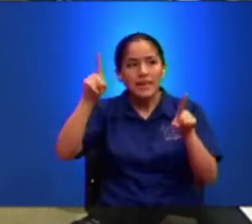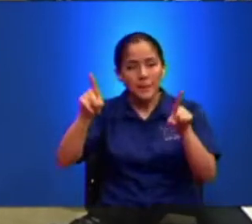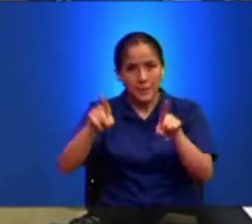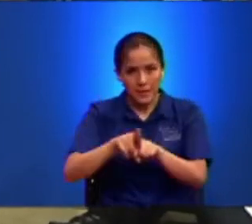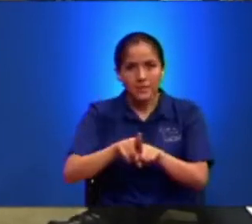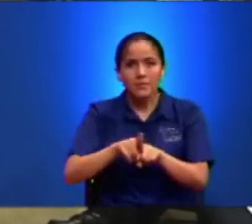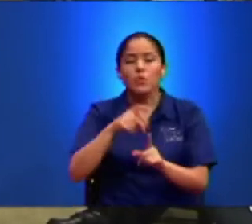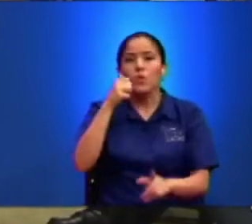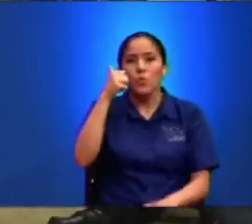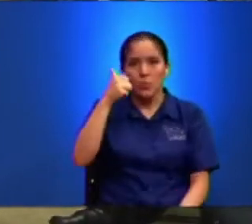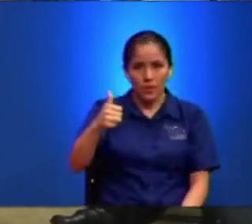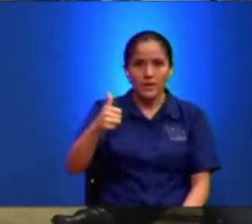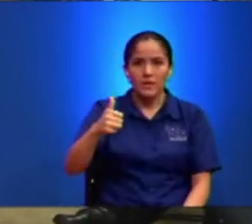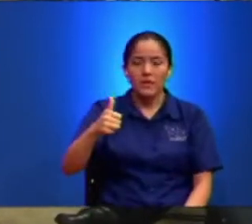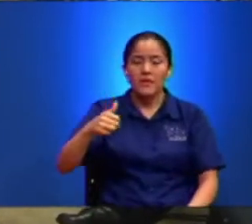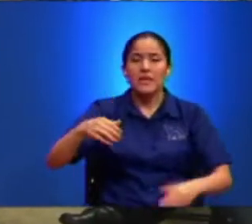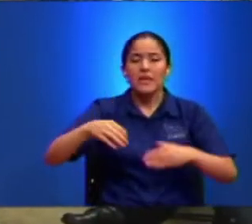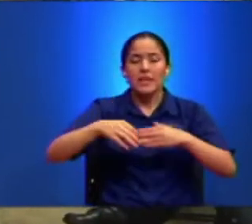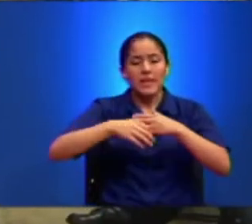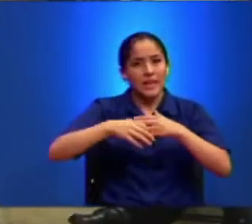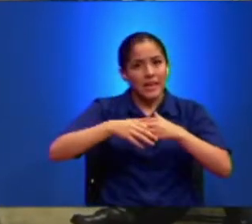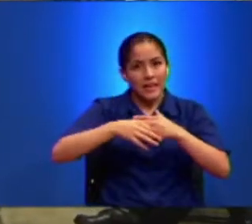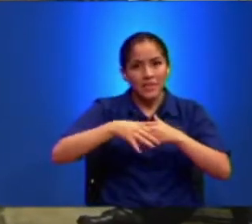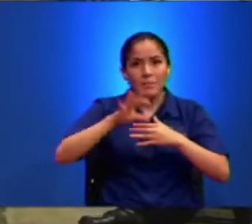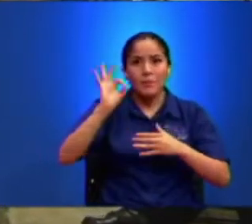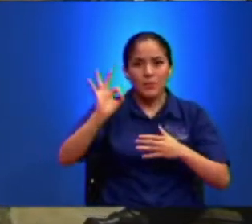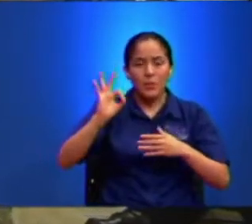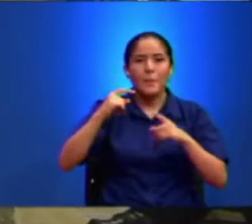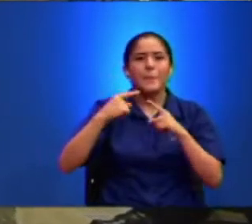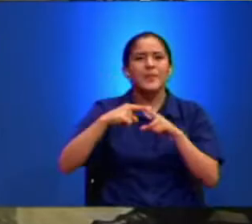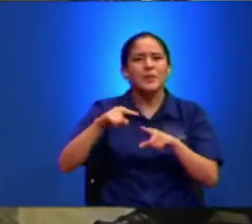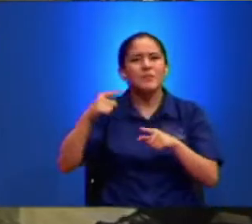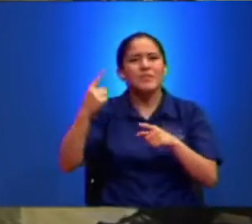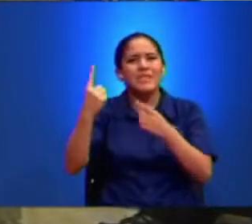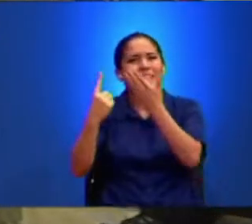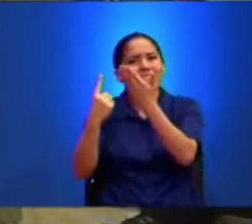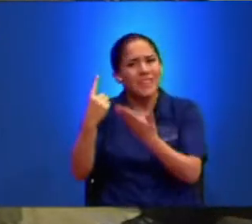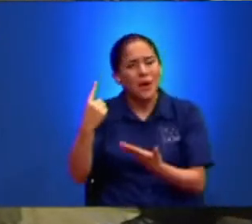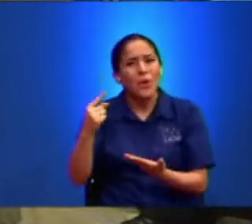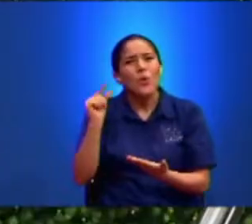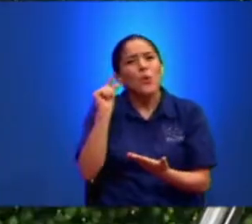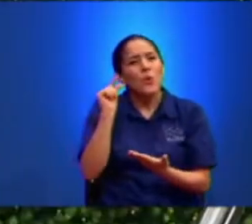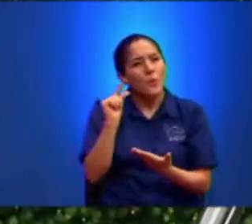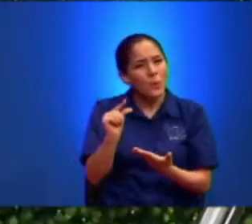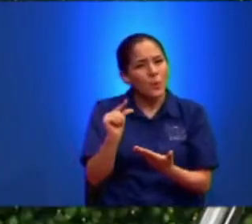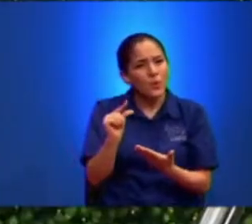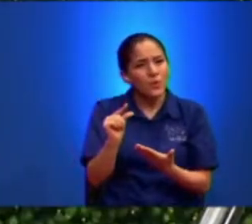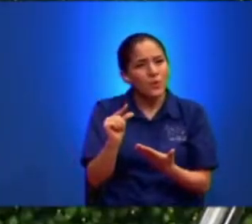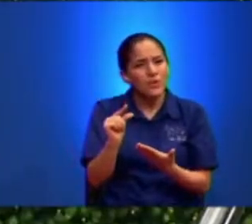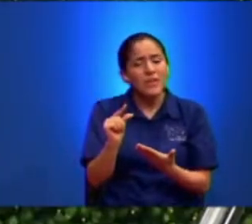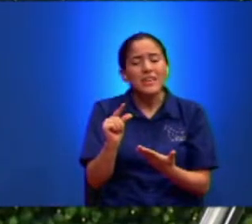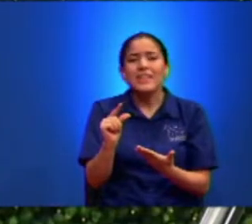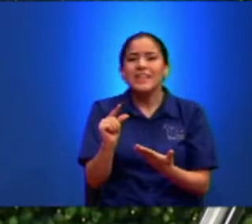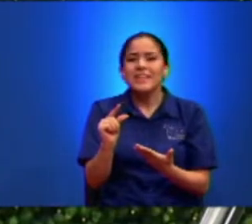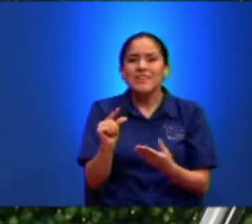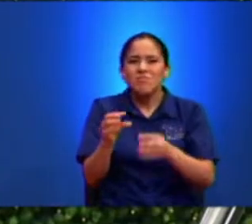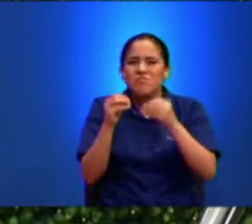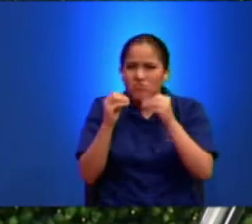Pero Fíjese Que Este Varón Está Excediéndose Un Poquitito De Estar En La Casa De La Mamá